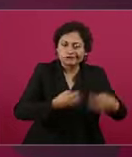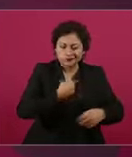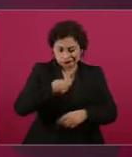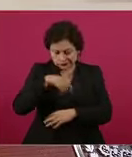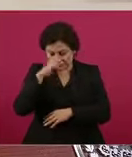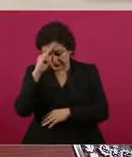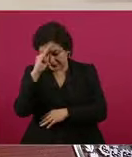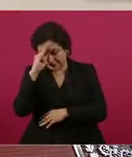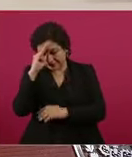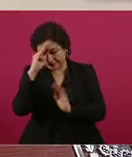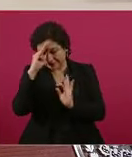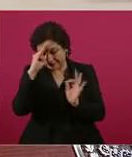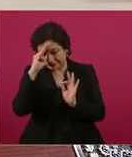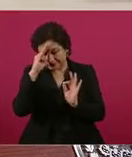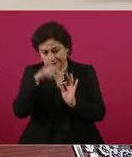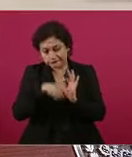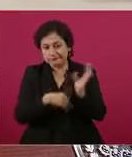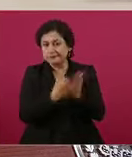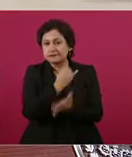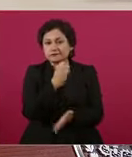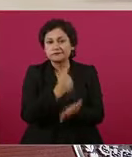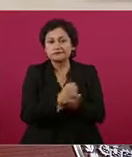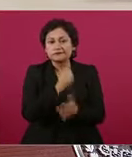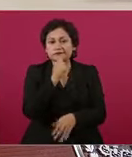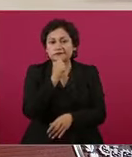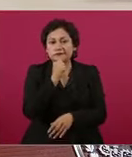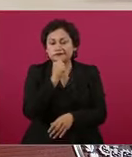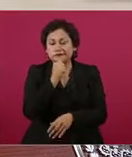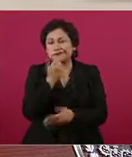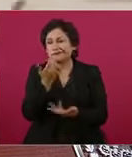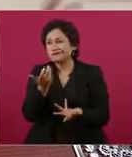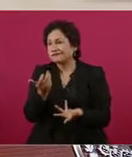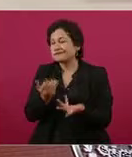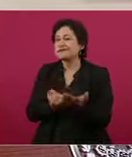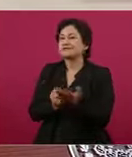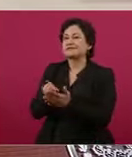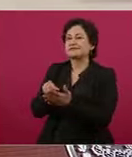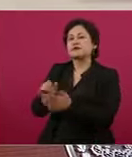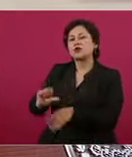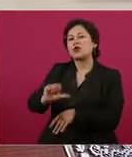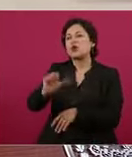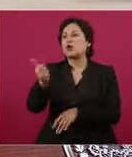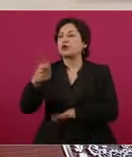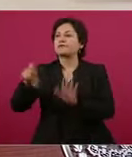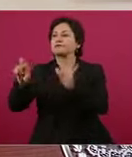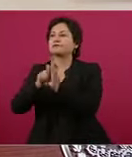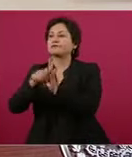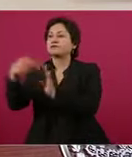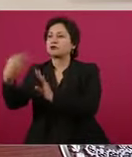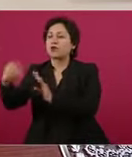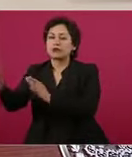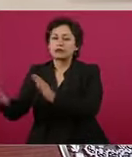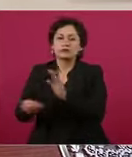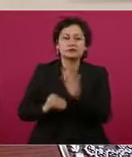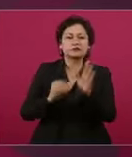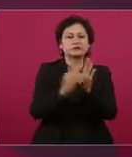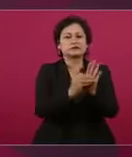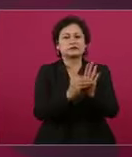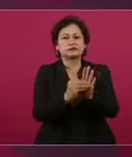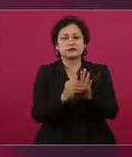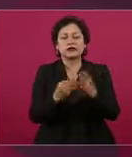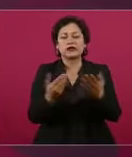utilizar otro nombre, ya se había pensado